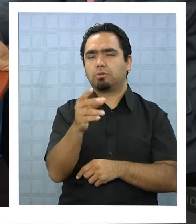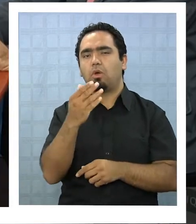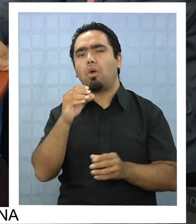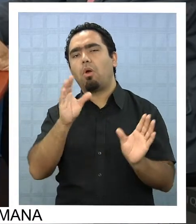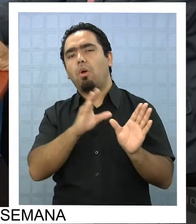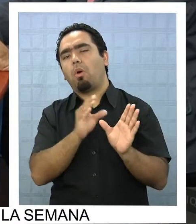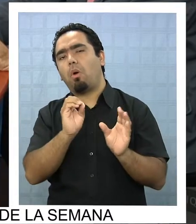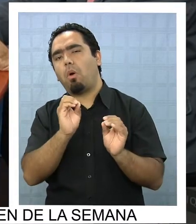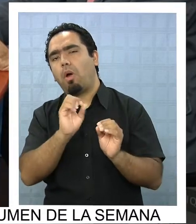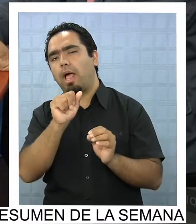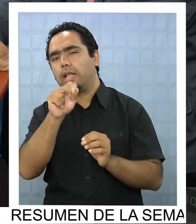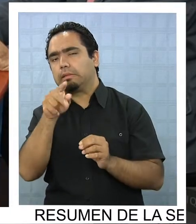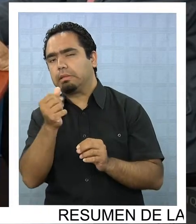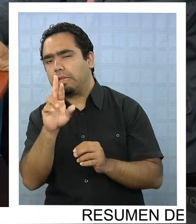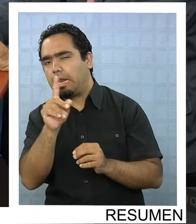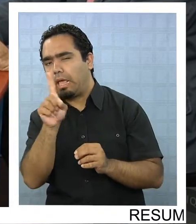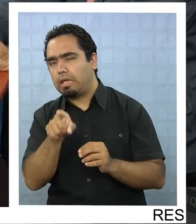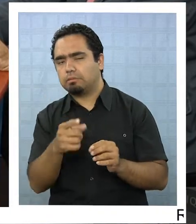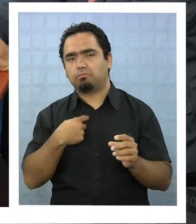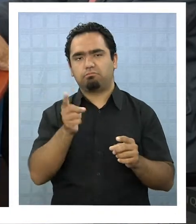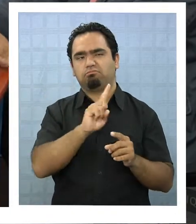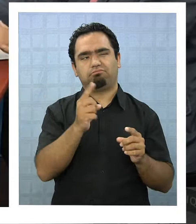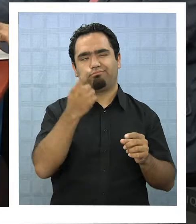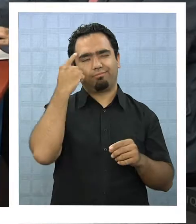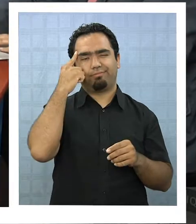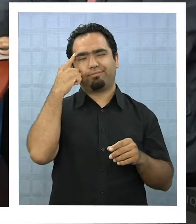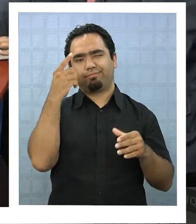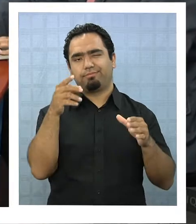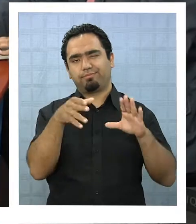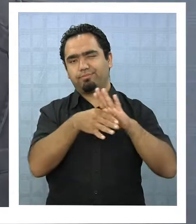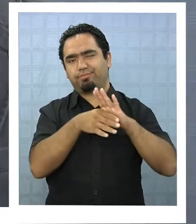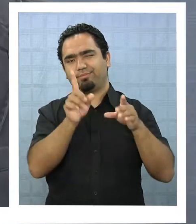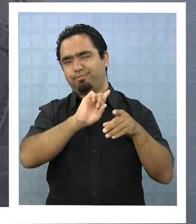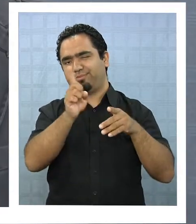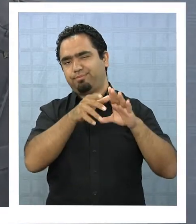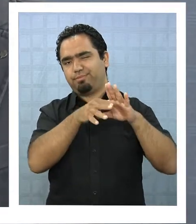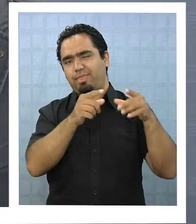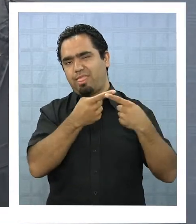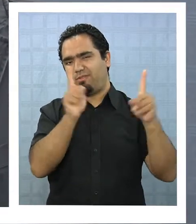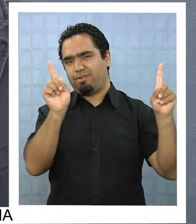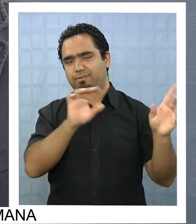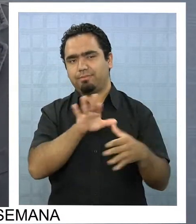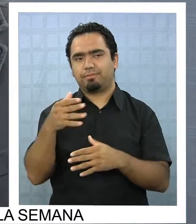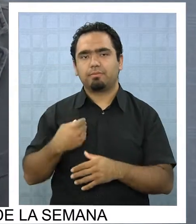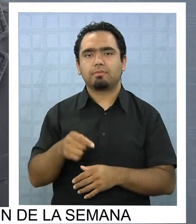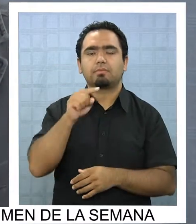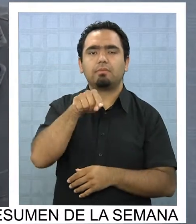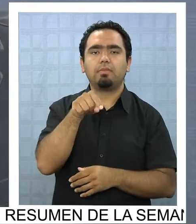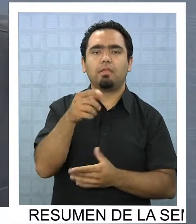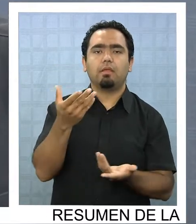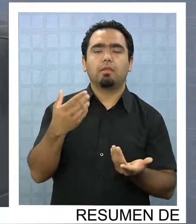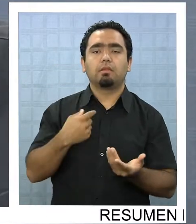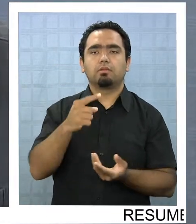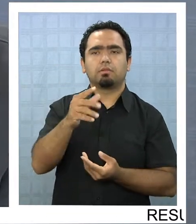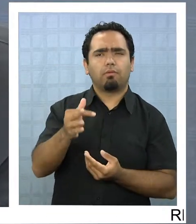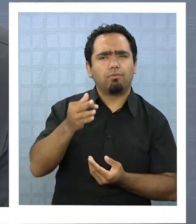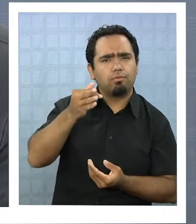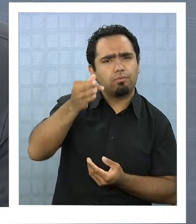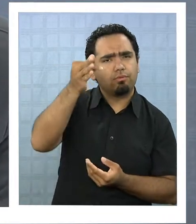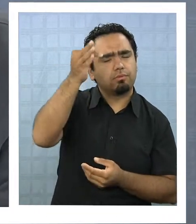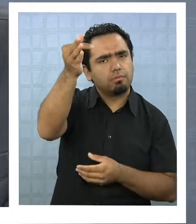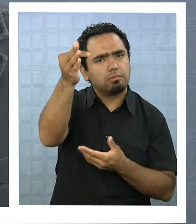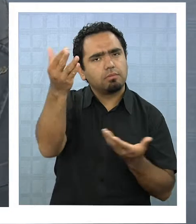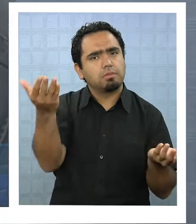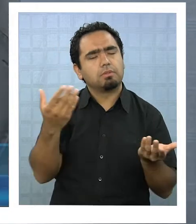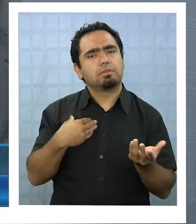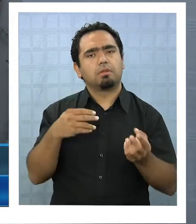mucho pendiente sabemos lo que piensan sabemos que cuando no pueden bloquear una reforma pero uno si se proyecta un poco respecto a lo que va a ser